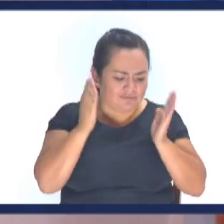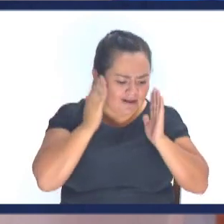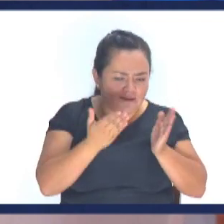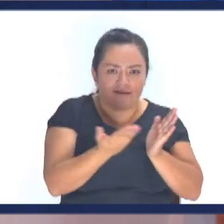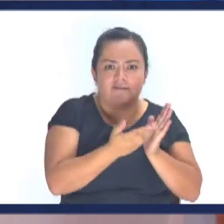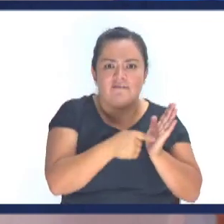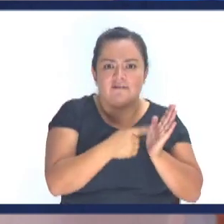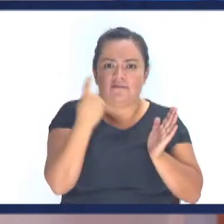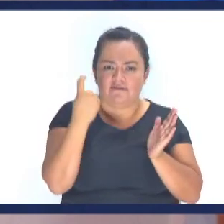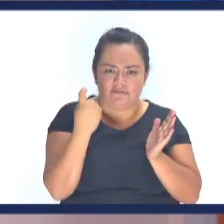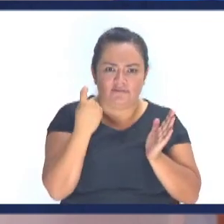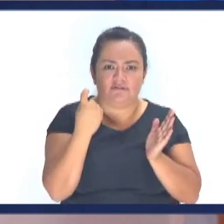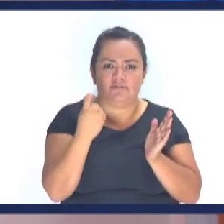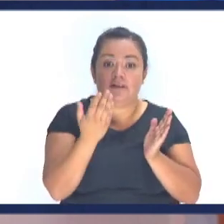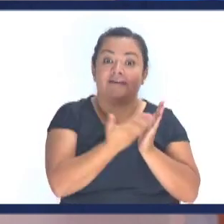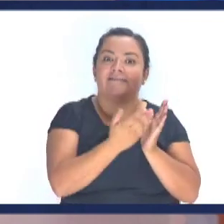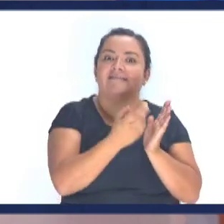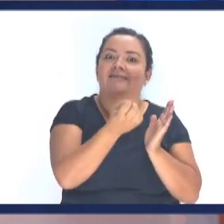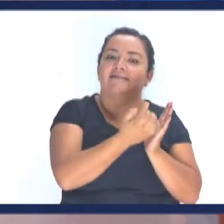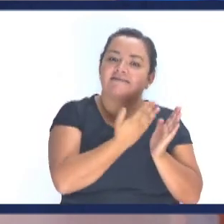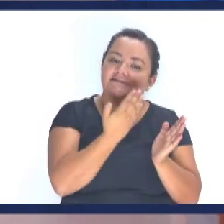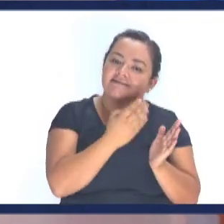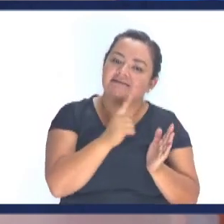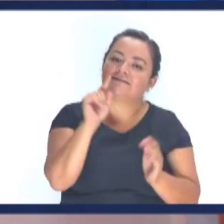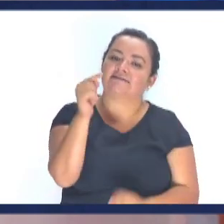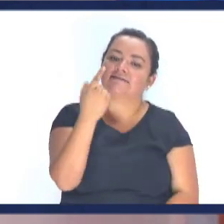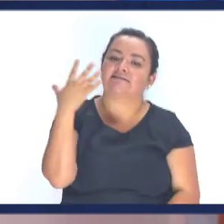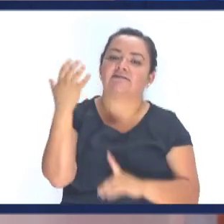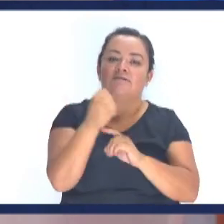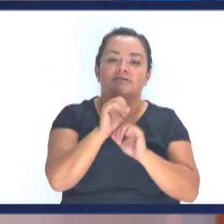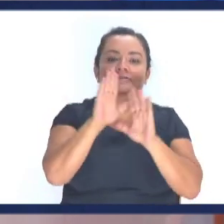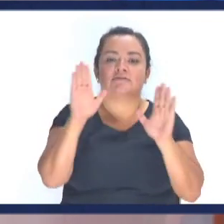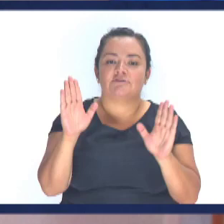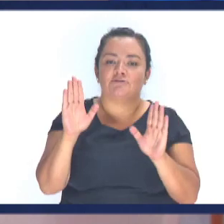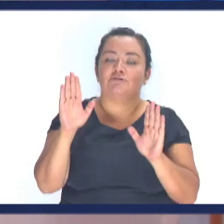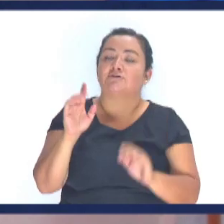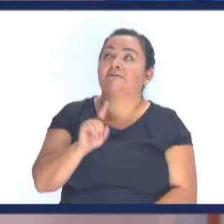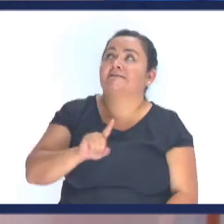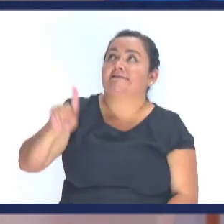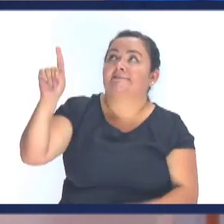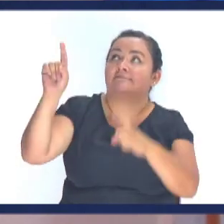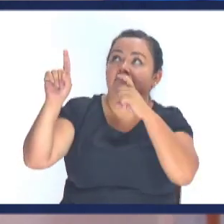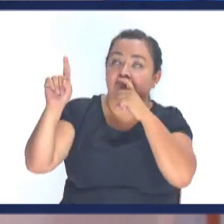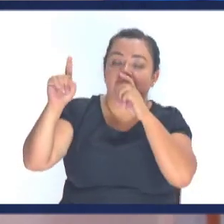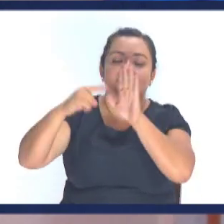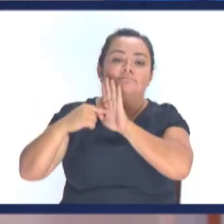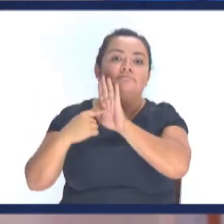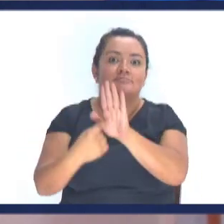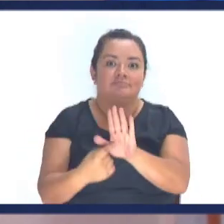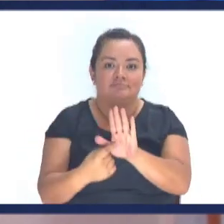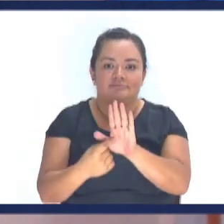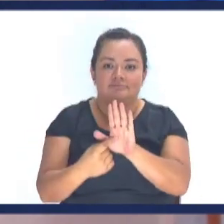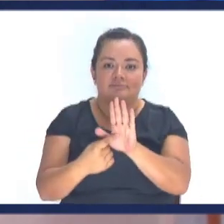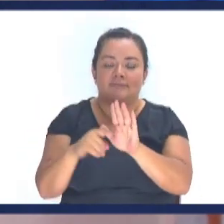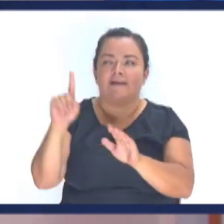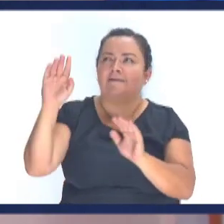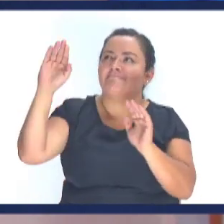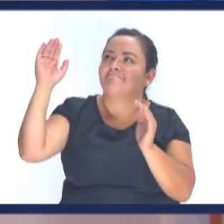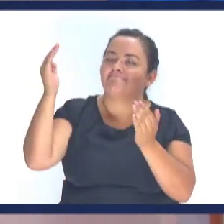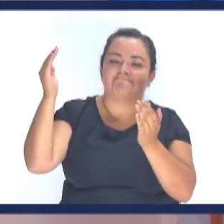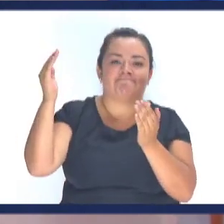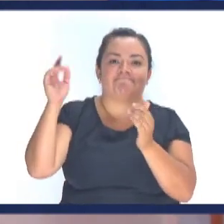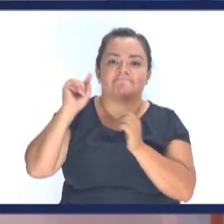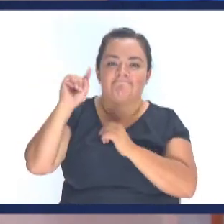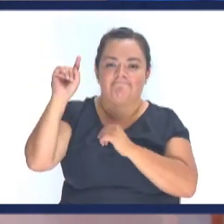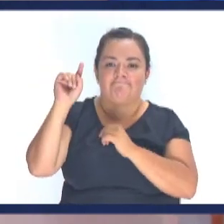Por eso la Biblia Nos dice hoy Que la primer función De Jesús Fue revelarnos a Dios Y Él es la imagen De su